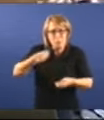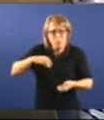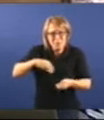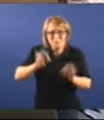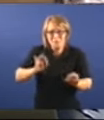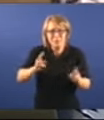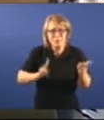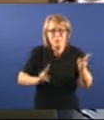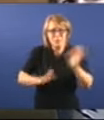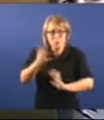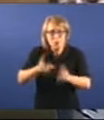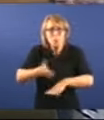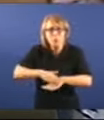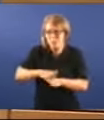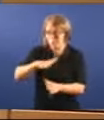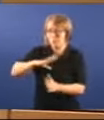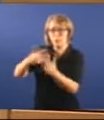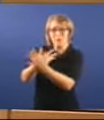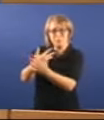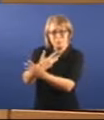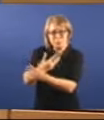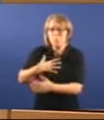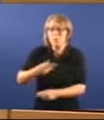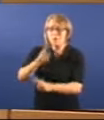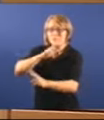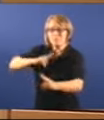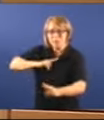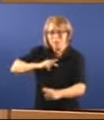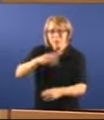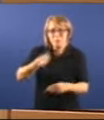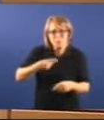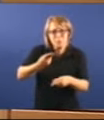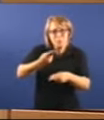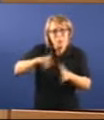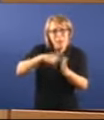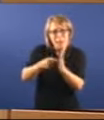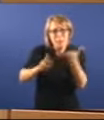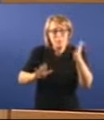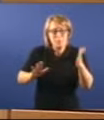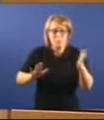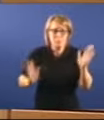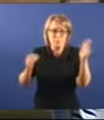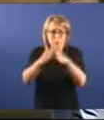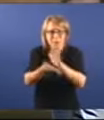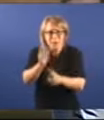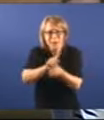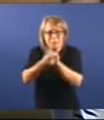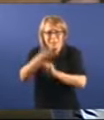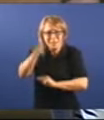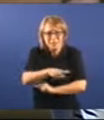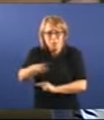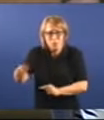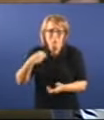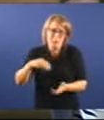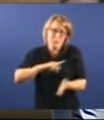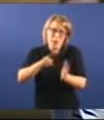Feijó? Quere explicarlo, señor Feijó? Pode dicirnos se vai a cambiar a lei de monte, se vai a consensuar a cos actores, vai a cambiar a lei de